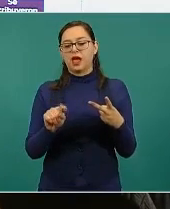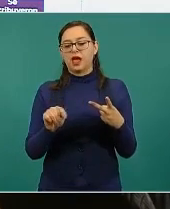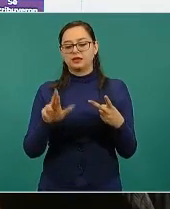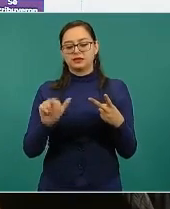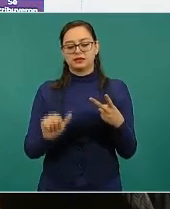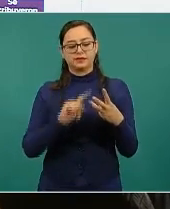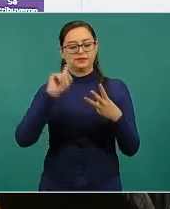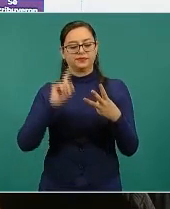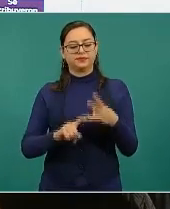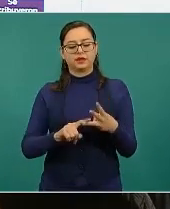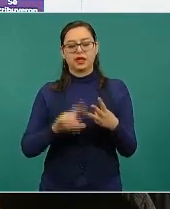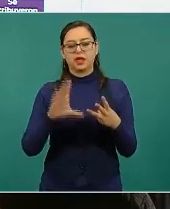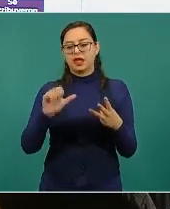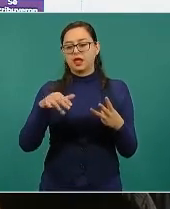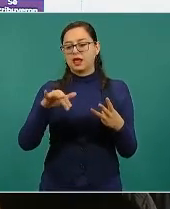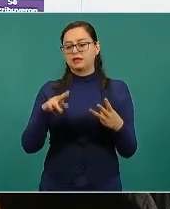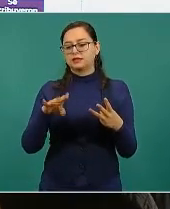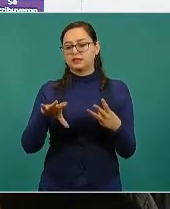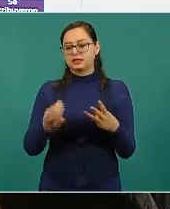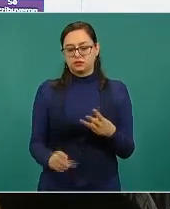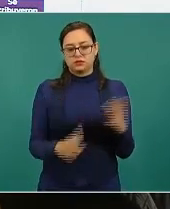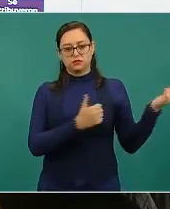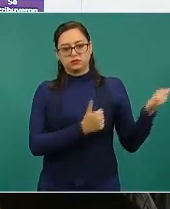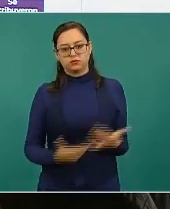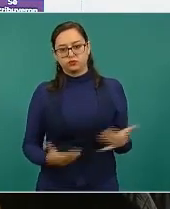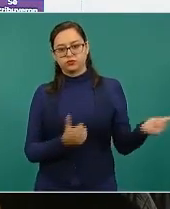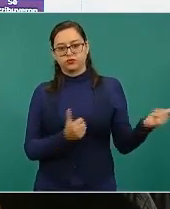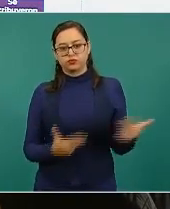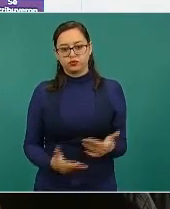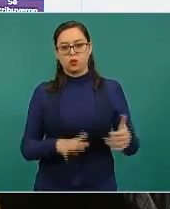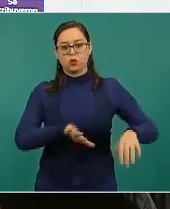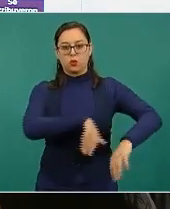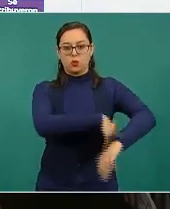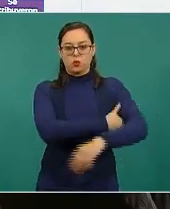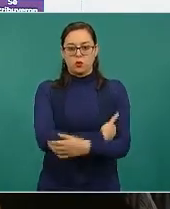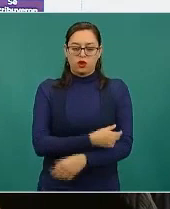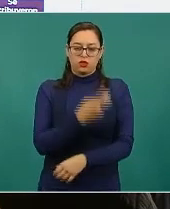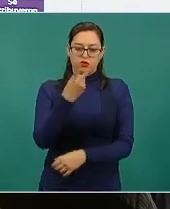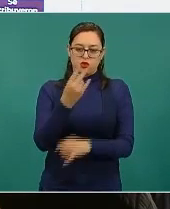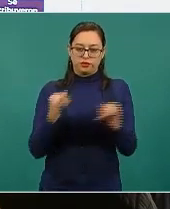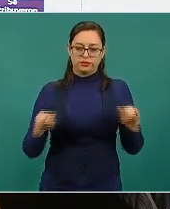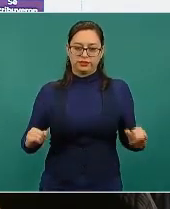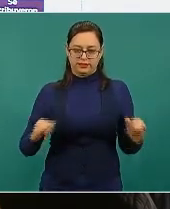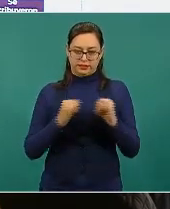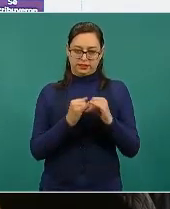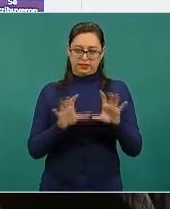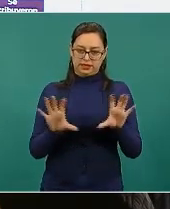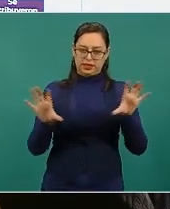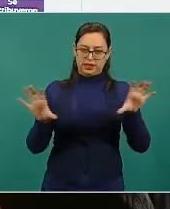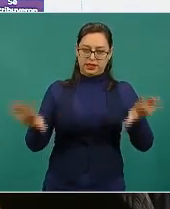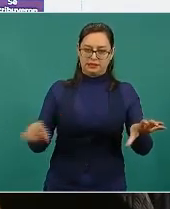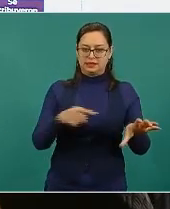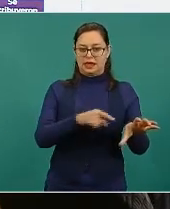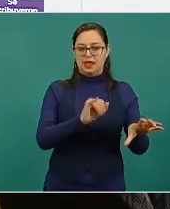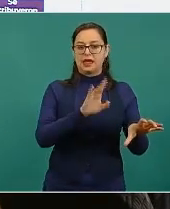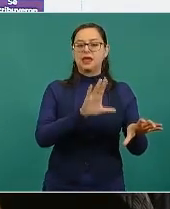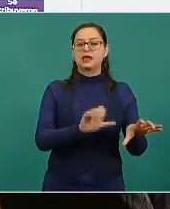concentradas en el INCAN y en Virmex. El total de dosis recibidas fueron 21